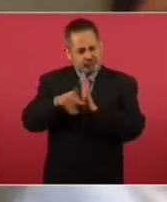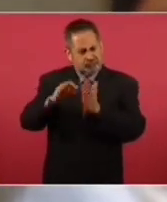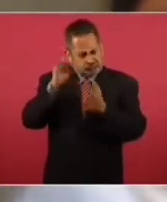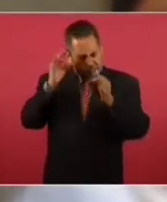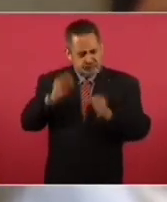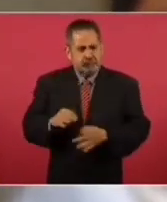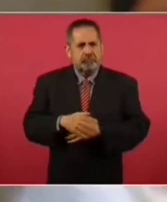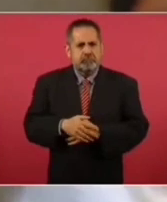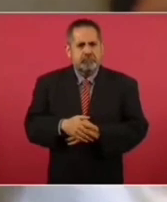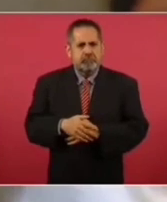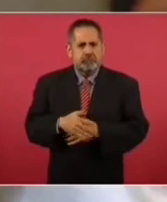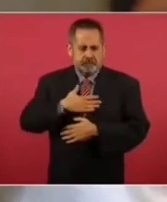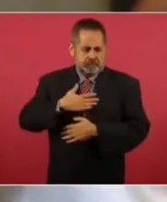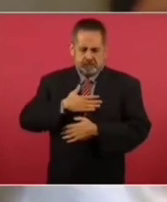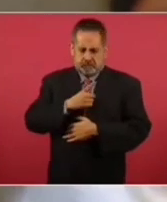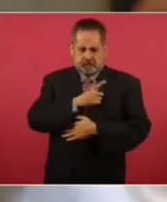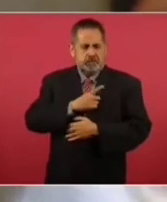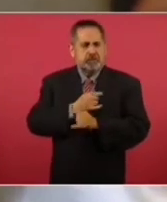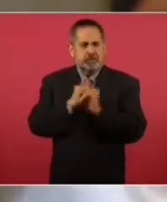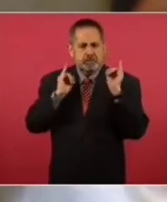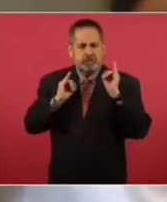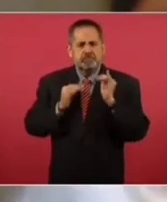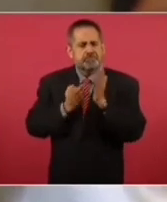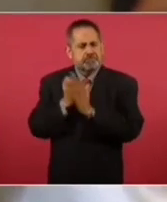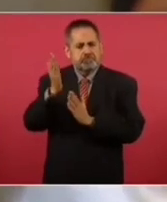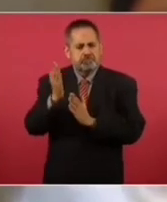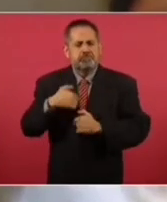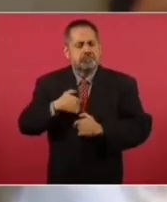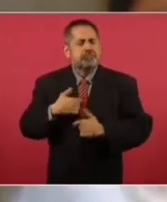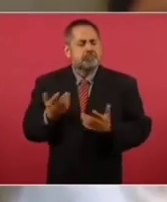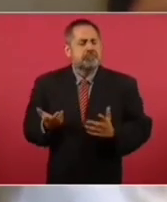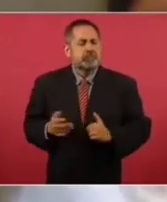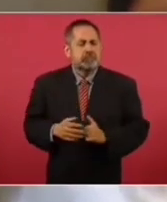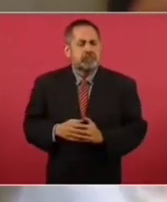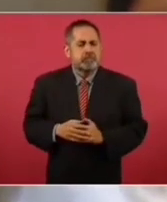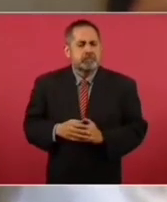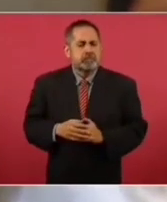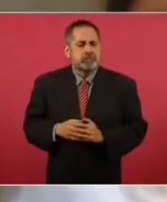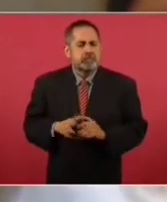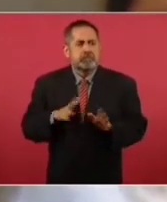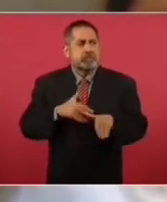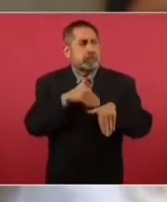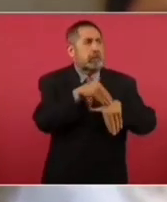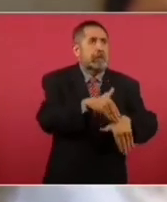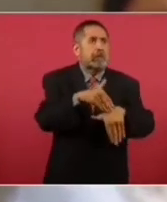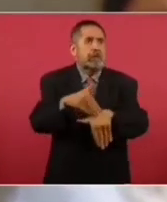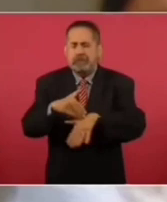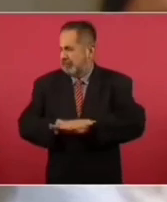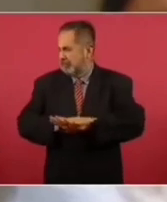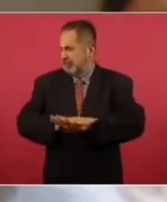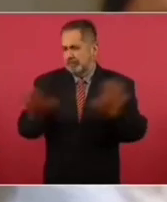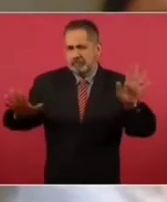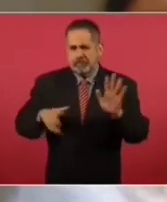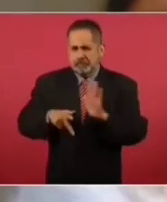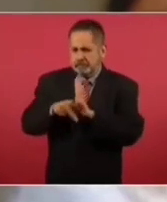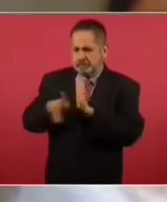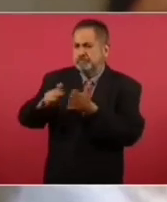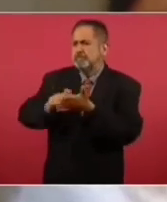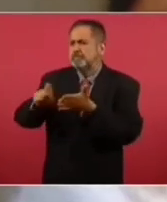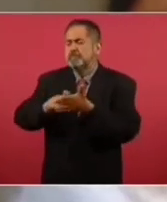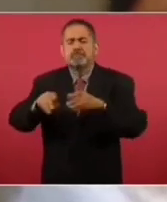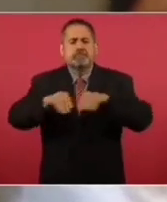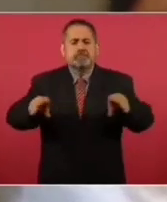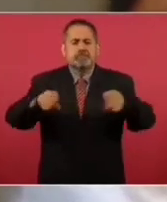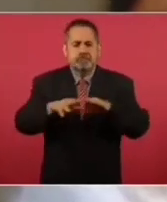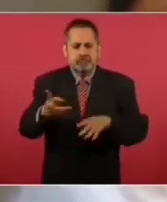cuenta propia, presidente. Soy independiente. No obedezco a ningún interés más que al periodístico.